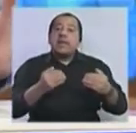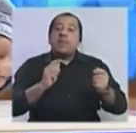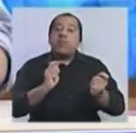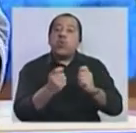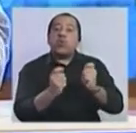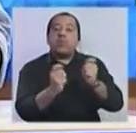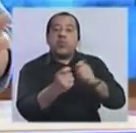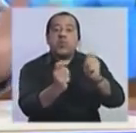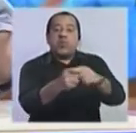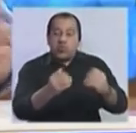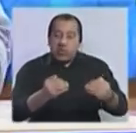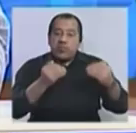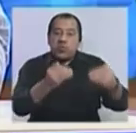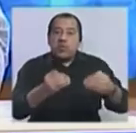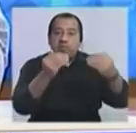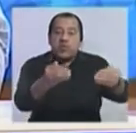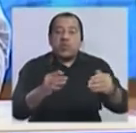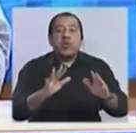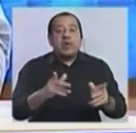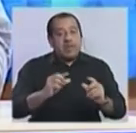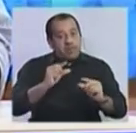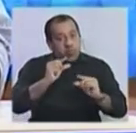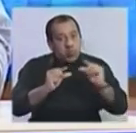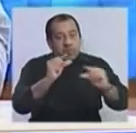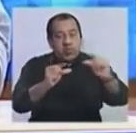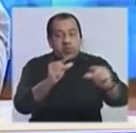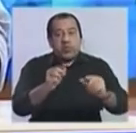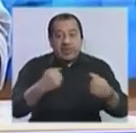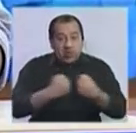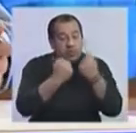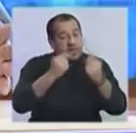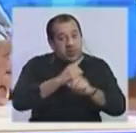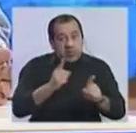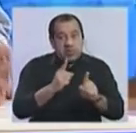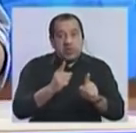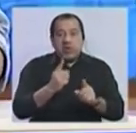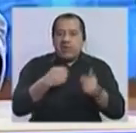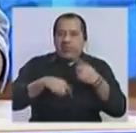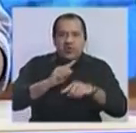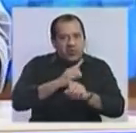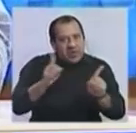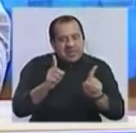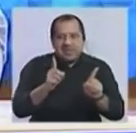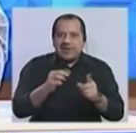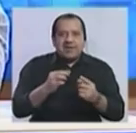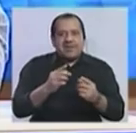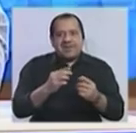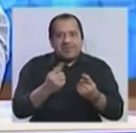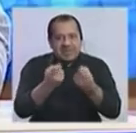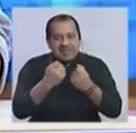a reformas sustanciales que se necesitan hacer, efectivamente, pero no es necesario pegar un hachazo